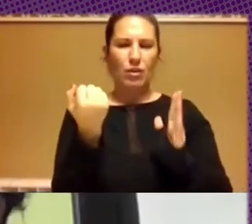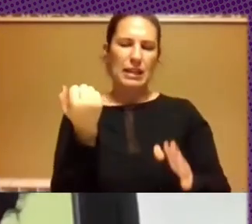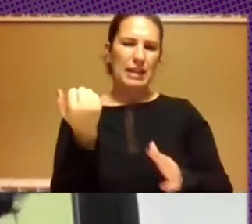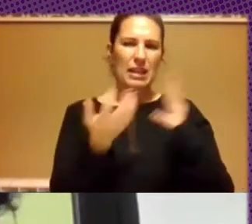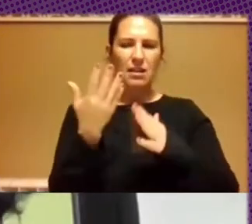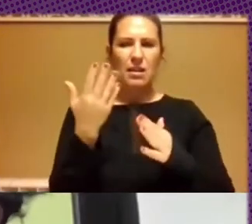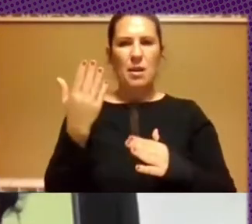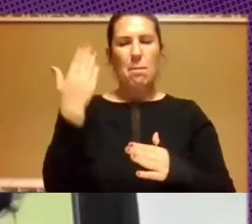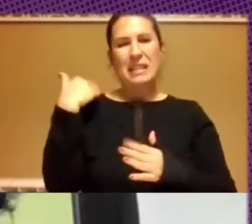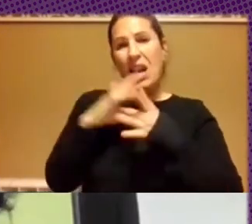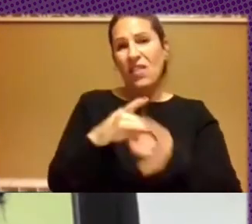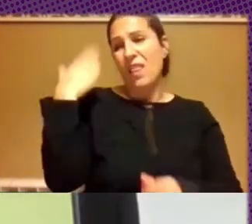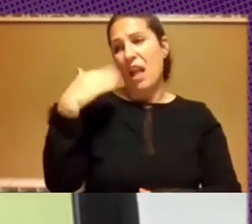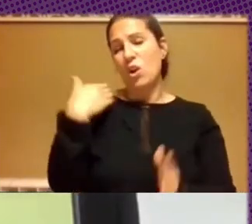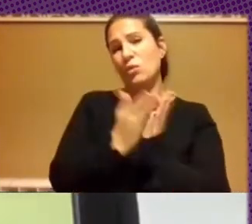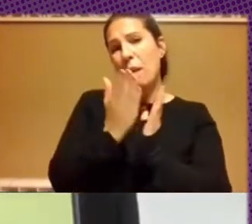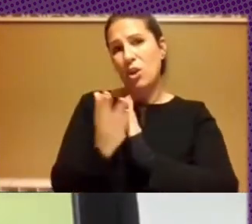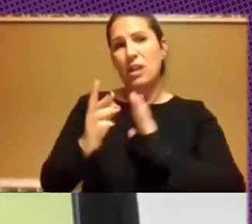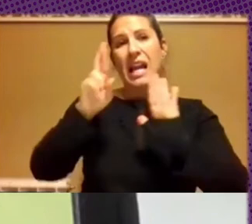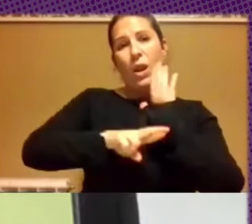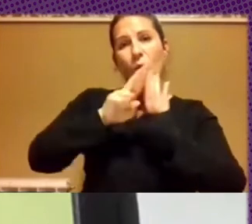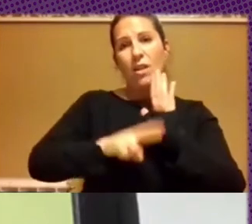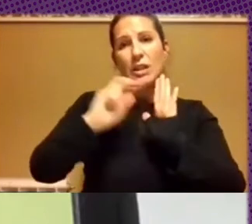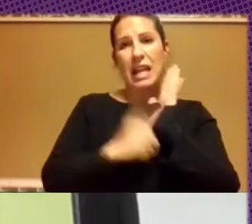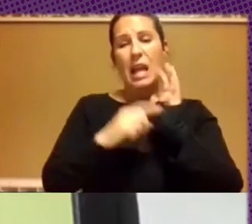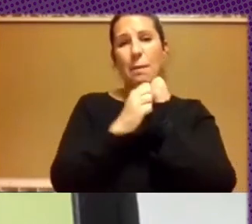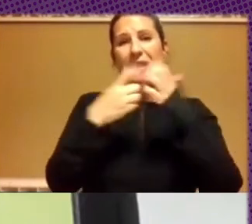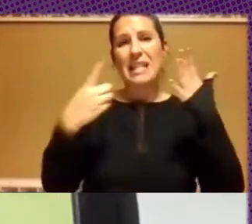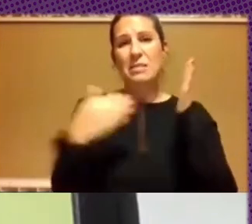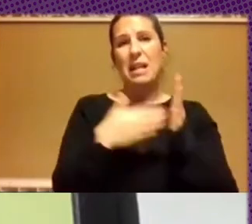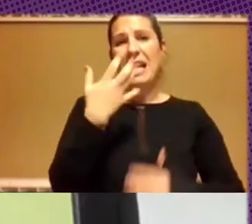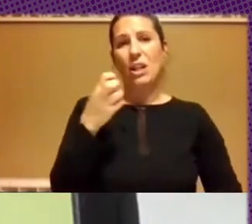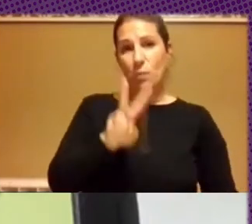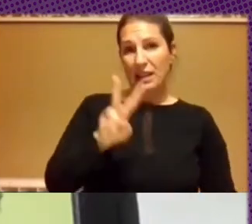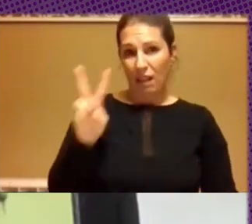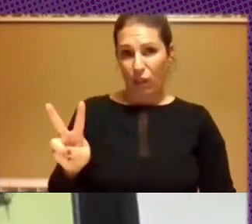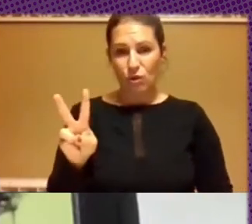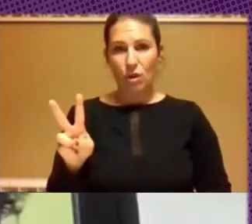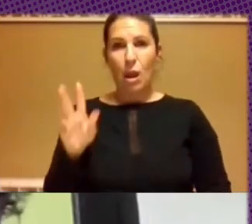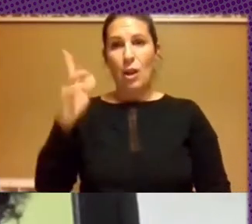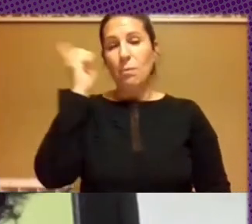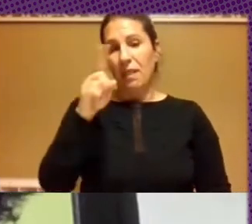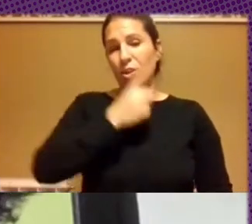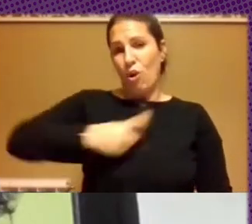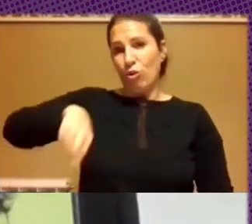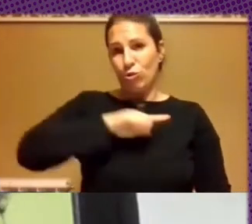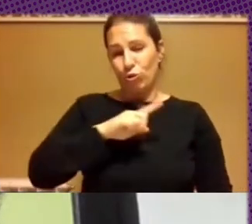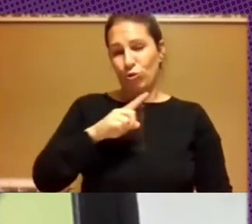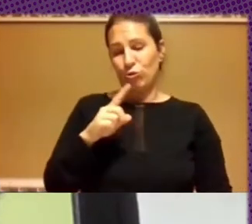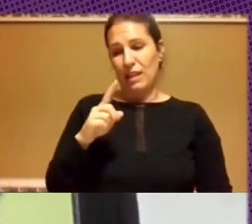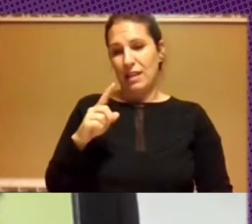con aquellos medios regulados por la Ley 26.522, bien sabemos todos nosotros que recorremos estos